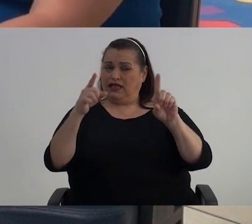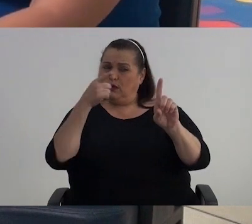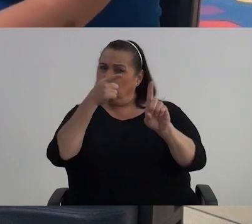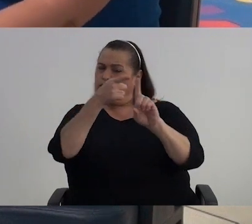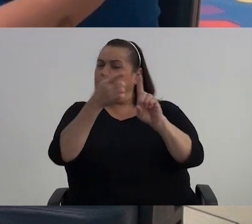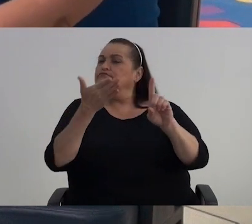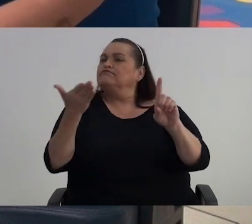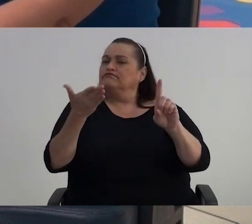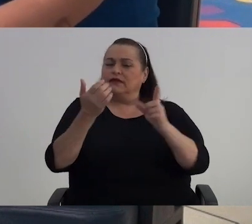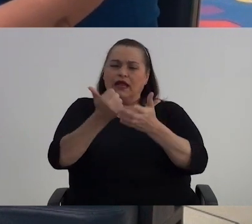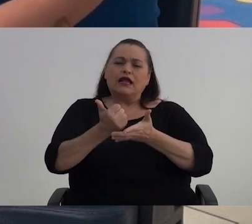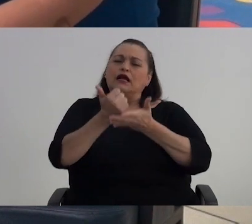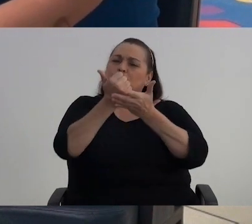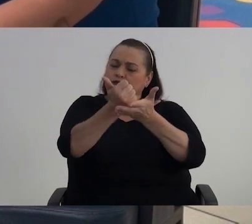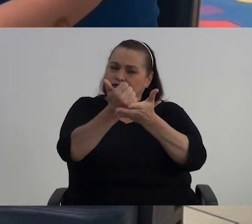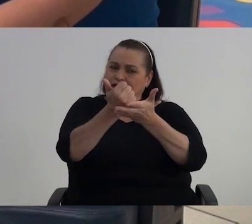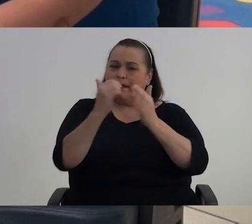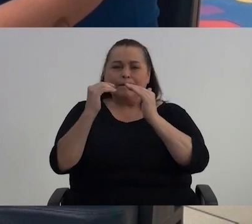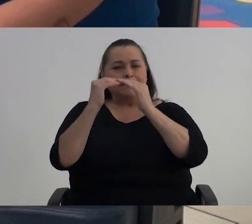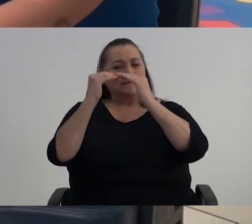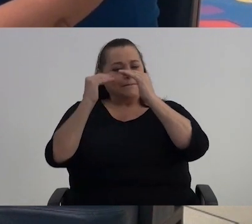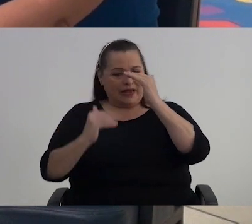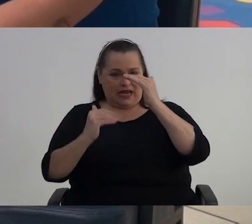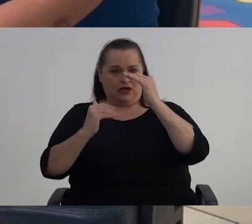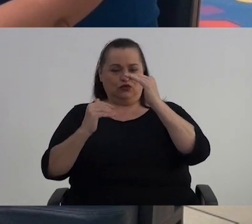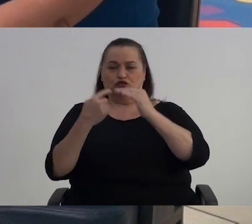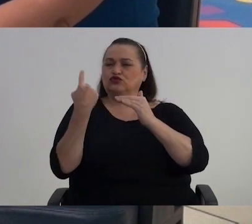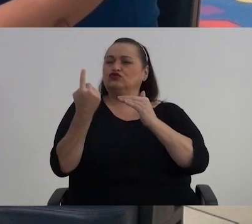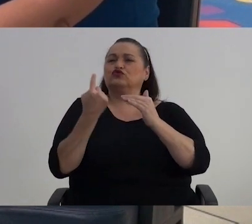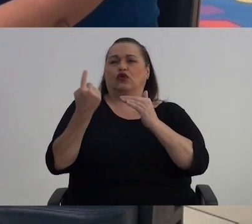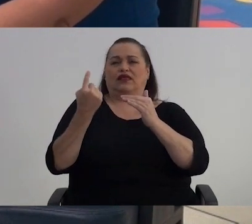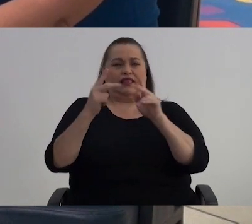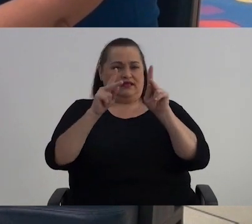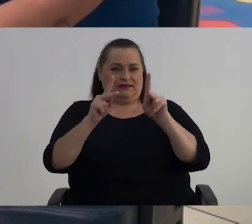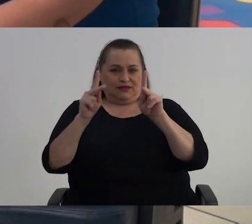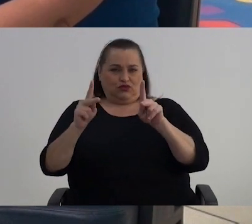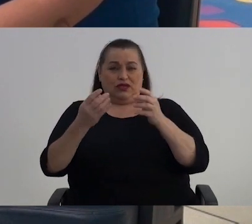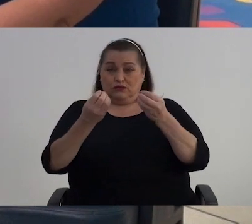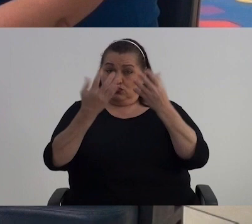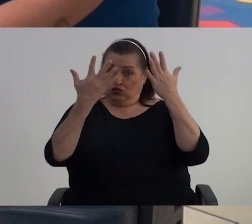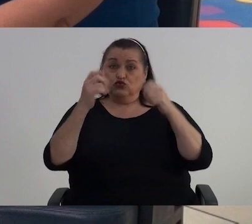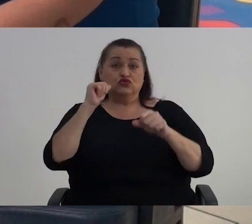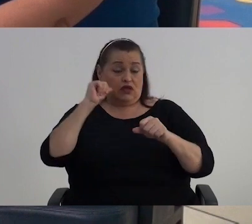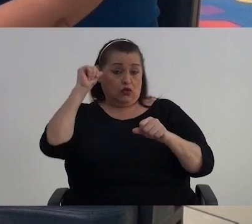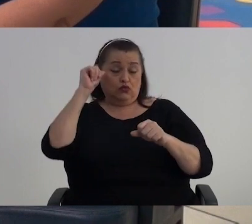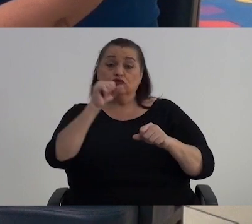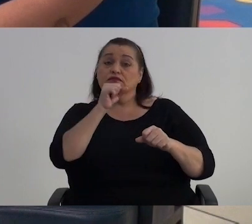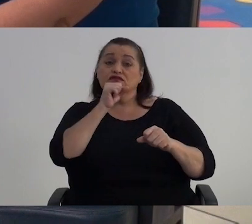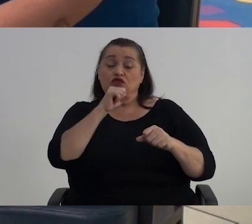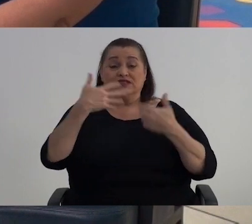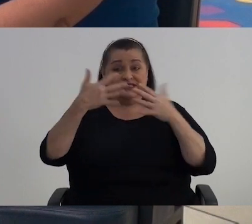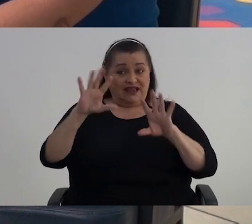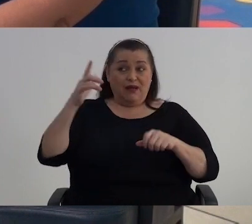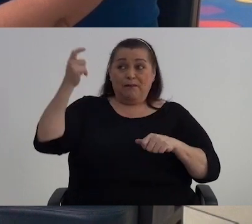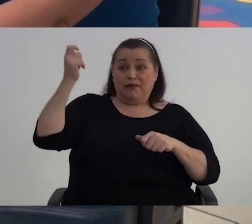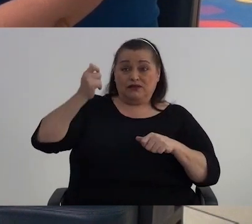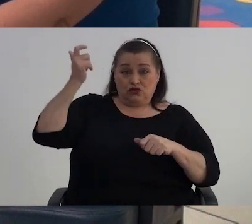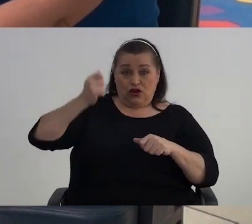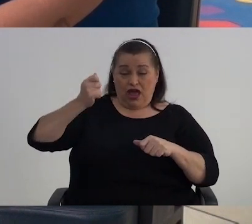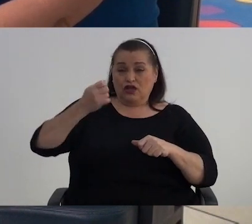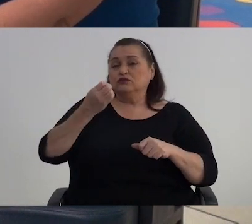coadyuvar a contrarrestar la soledad que muchas personas adultas mayores, jubiladas